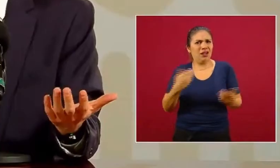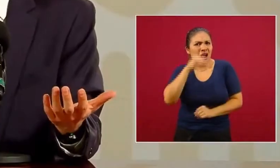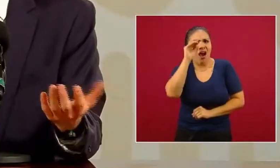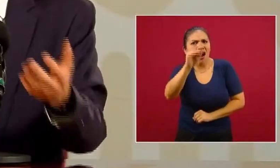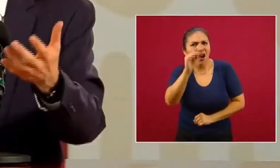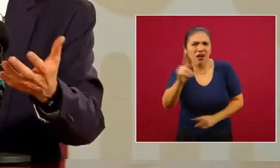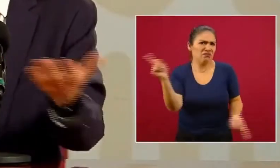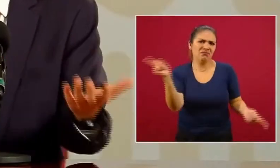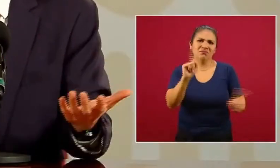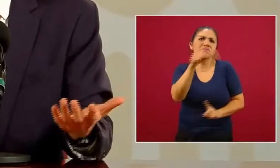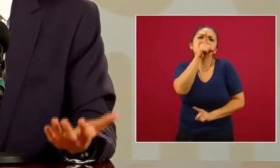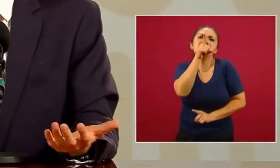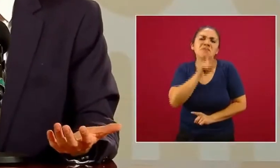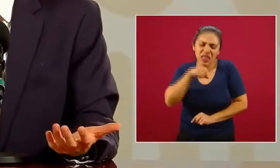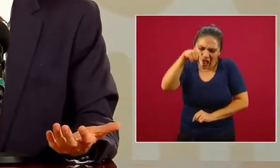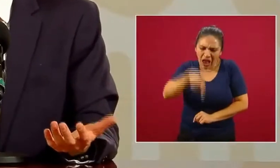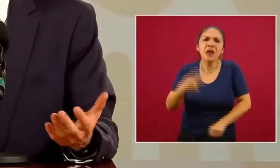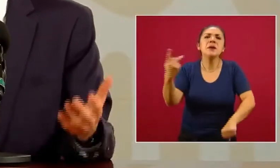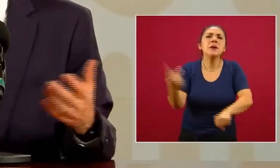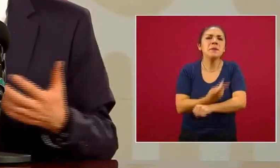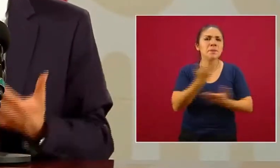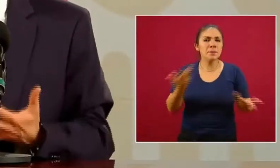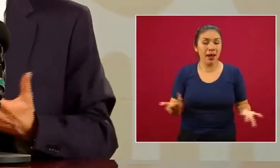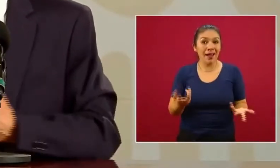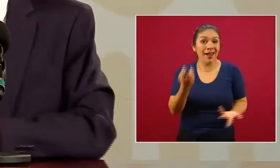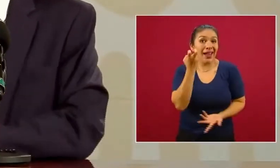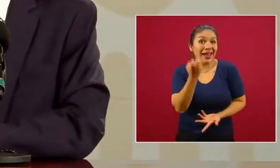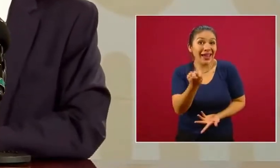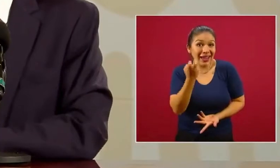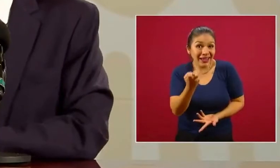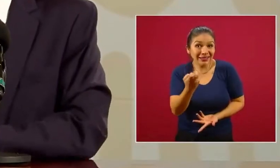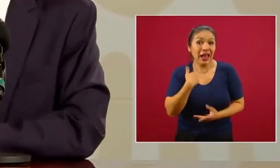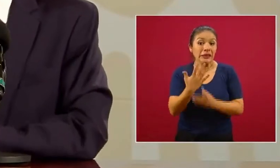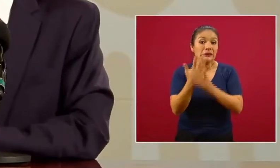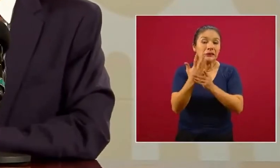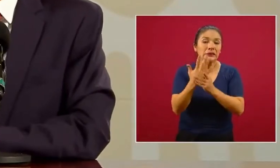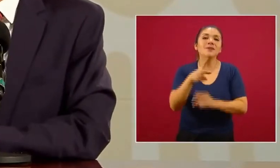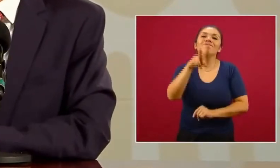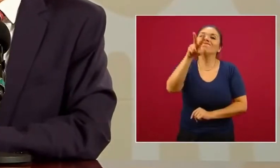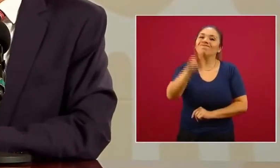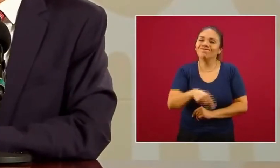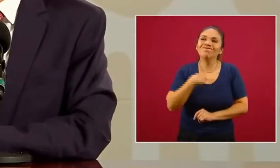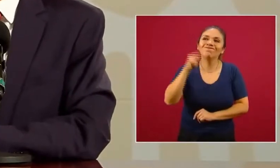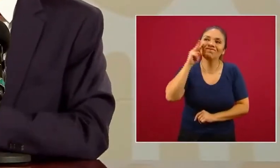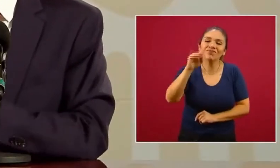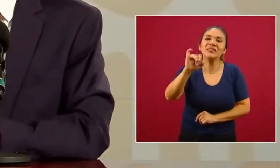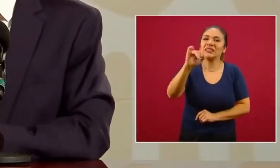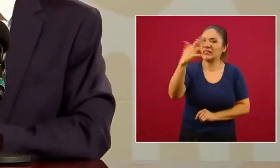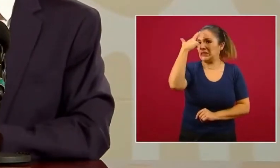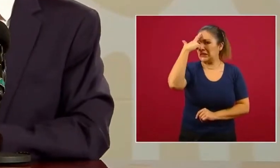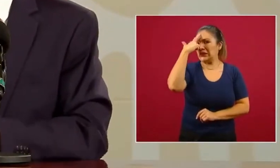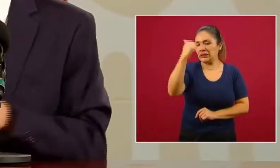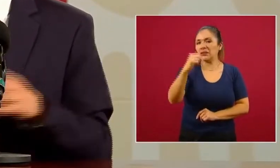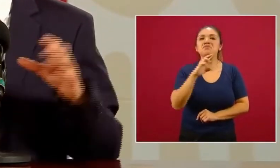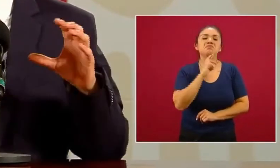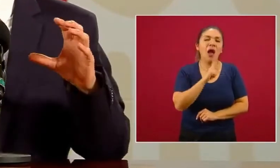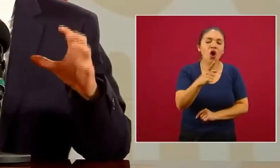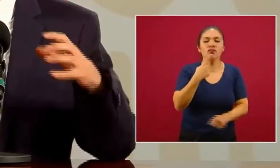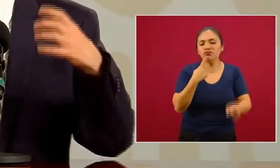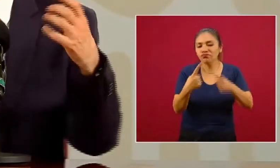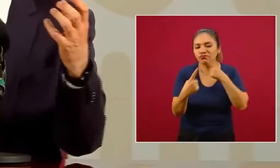toda razón a su secretario o secretario. Entonces, ese señalamiento nos pareció absolutamente legítimo, y lo que acordamos es,